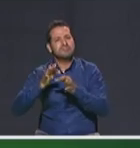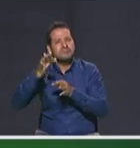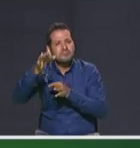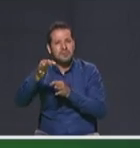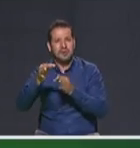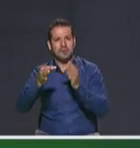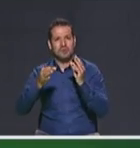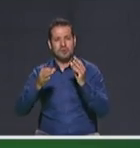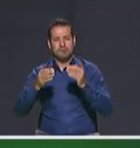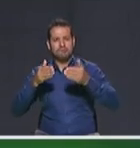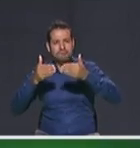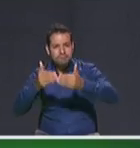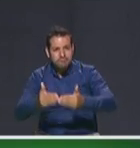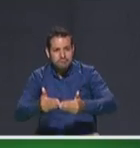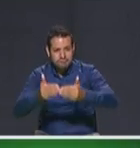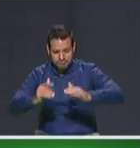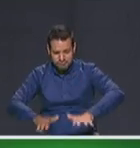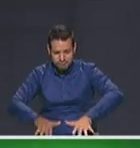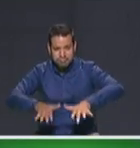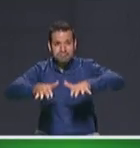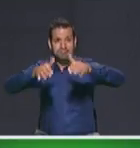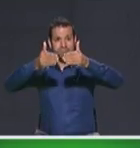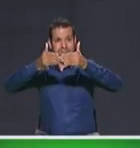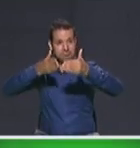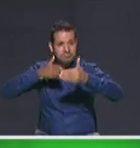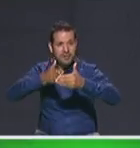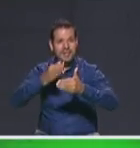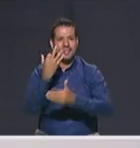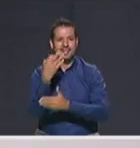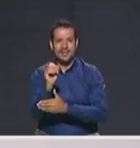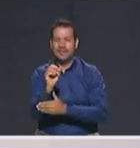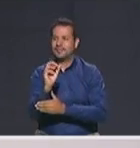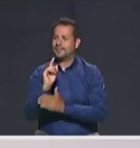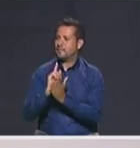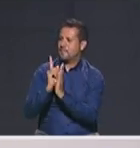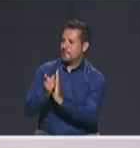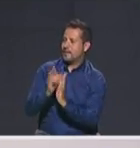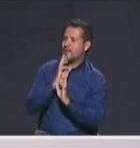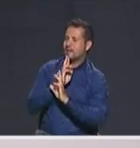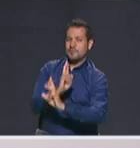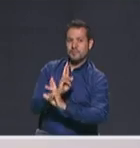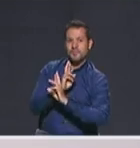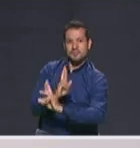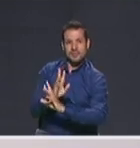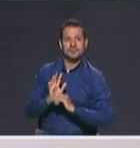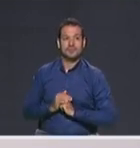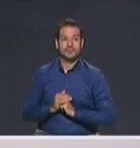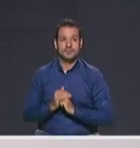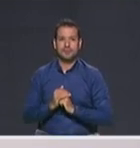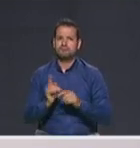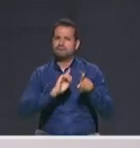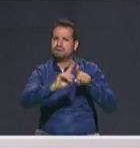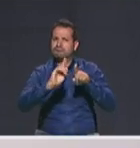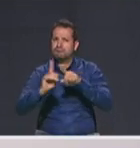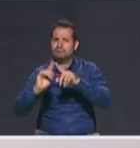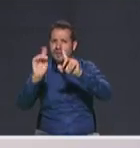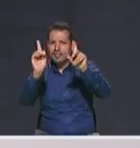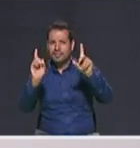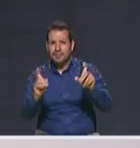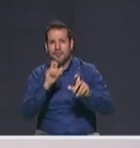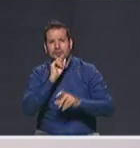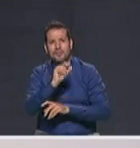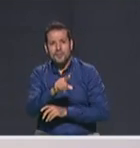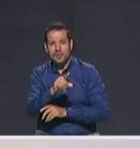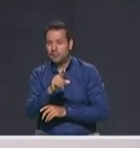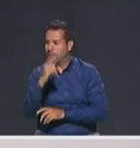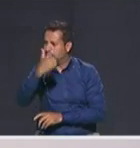contrapregunta, para esa contrapregunta tienen 30 segundos para responder y algunos de estos tópicos también van a tener esa pregunta del ciudadano